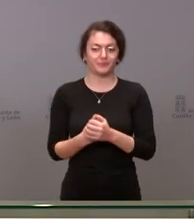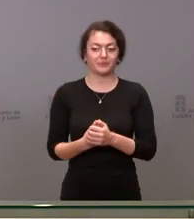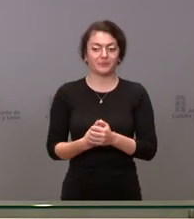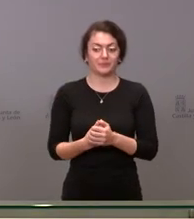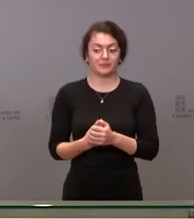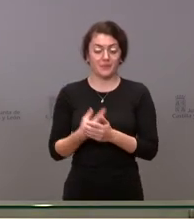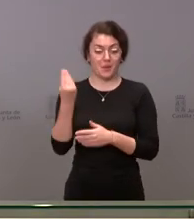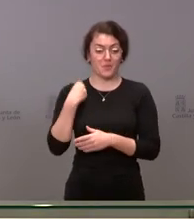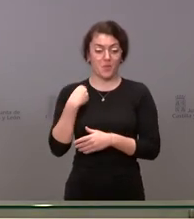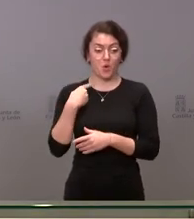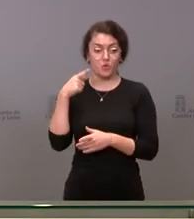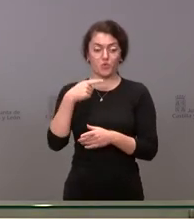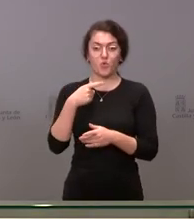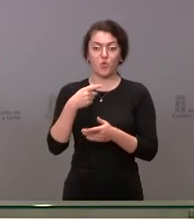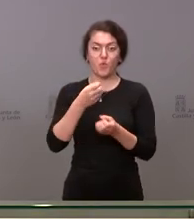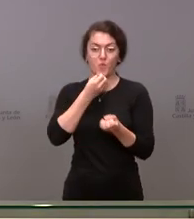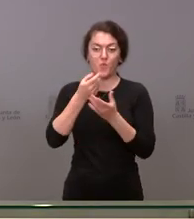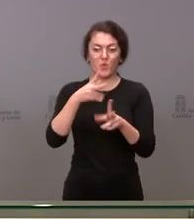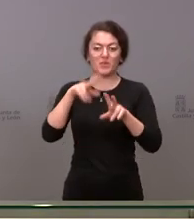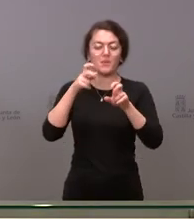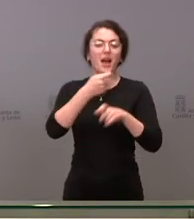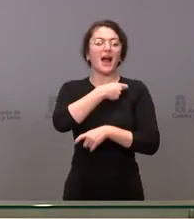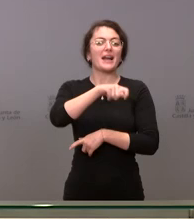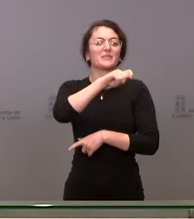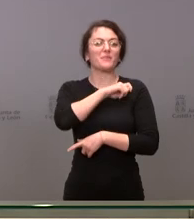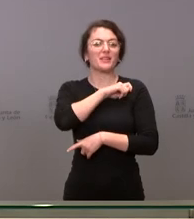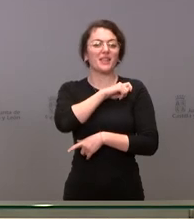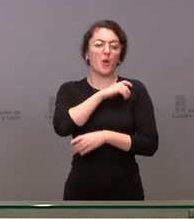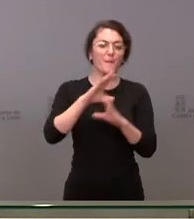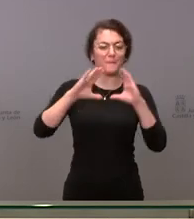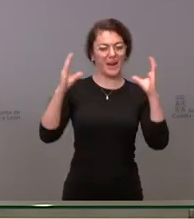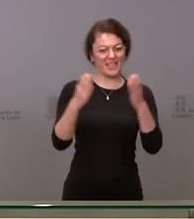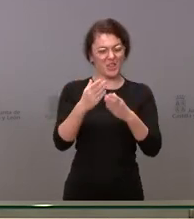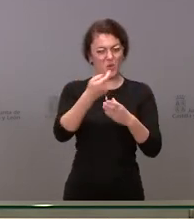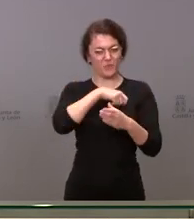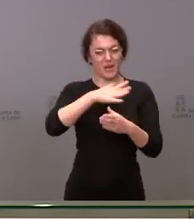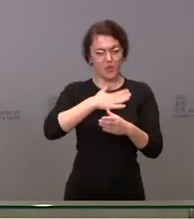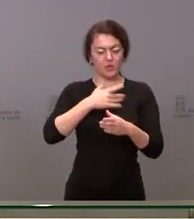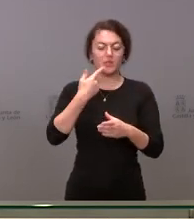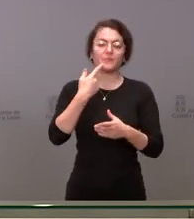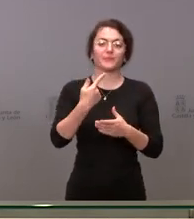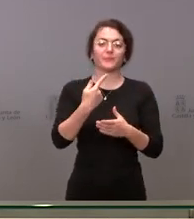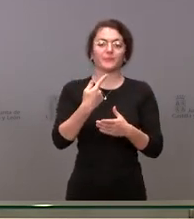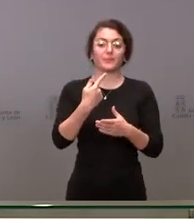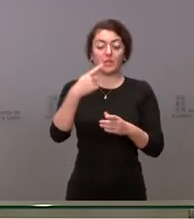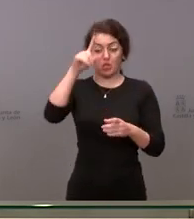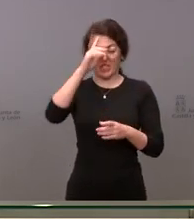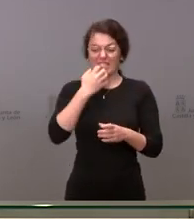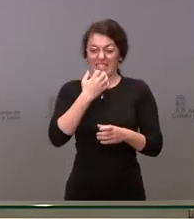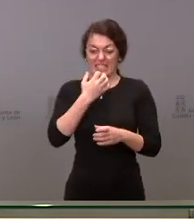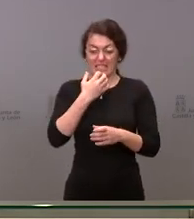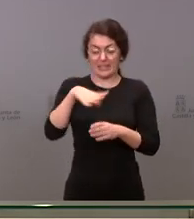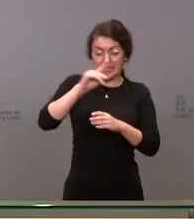siguiendo su argumentación de lo que ocurre en España con los partidos nacionalistas, no sé si entendería que los habitantes de Soria